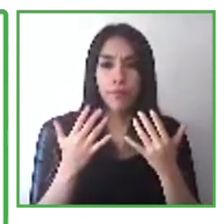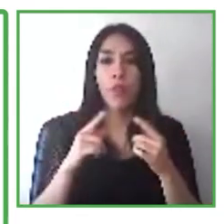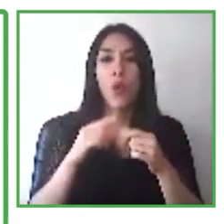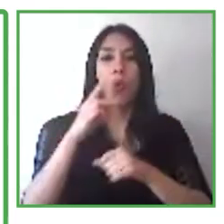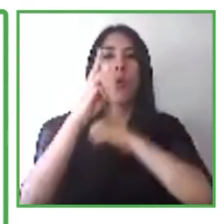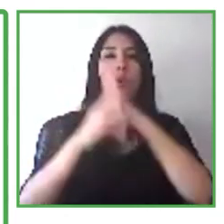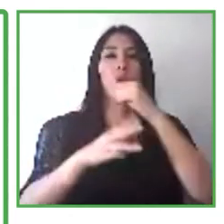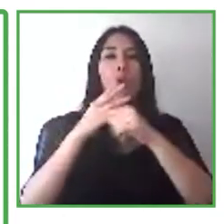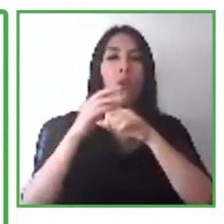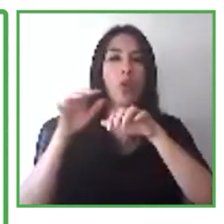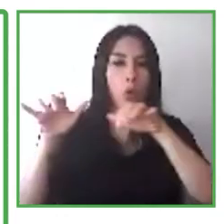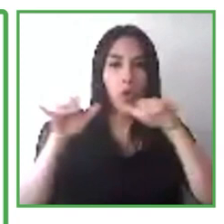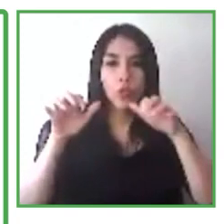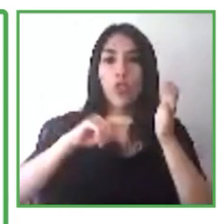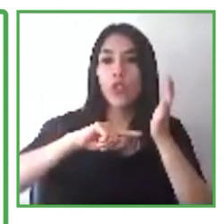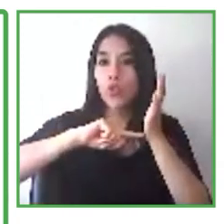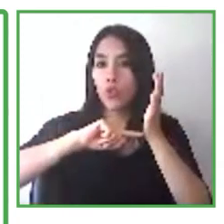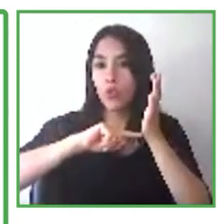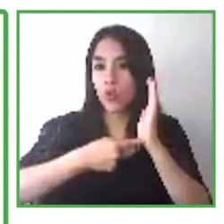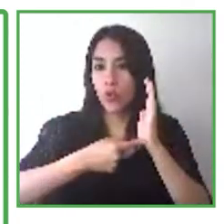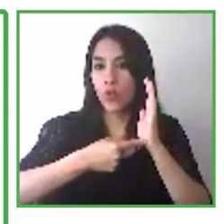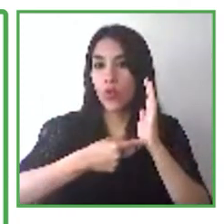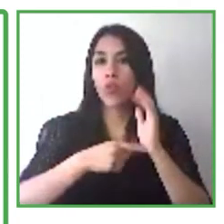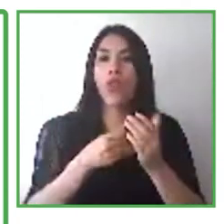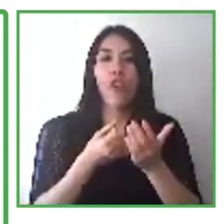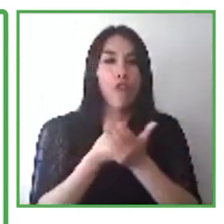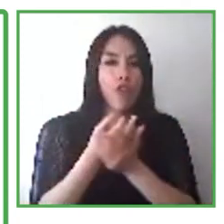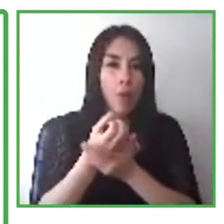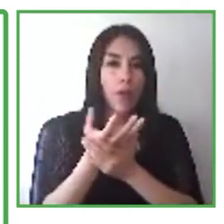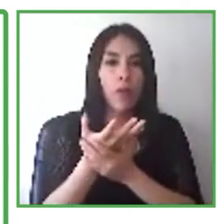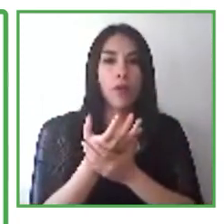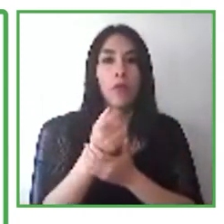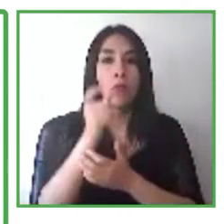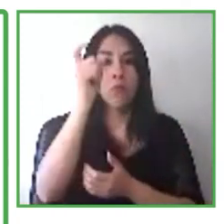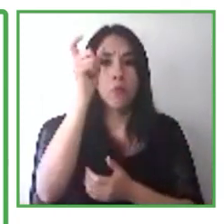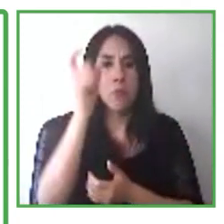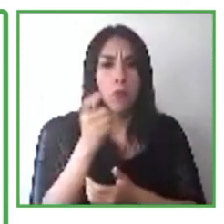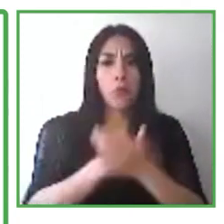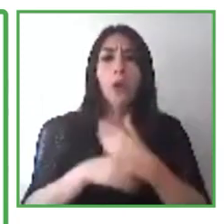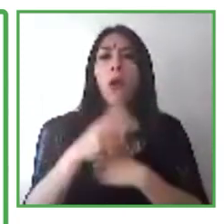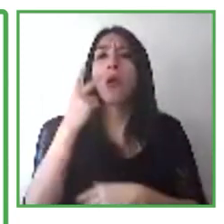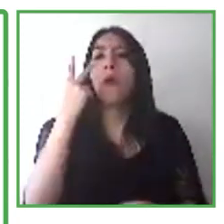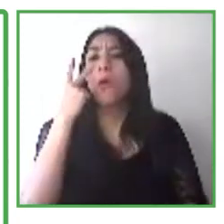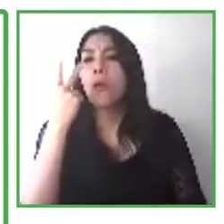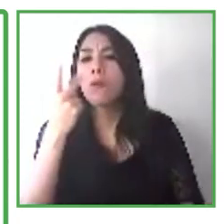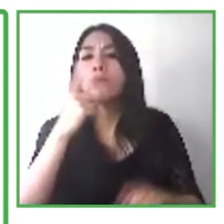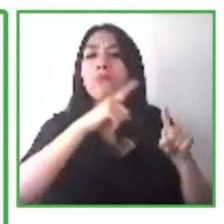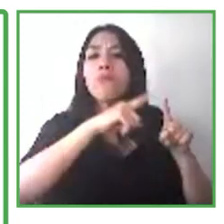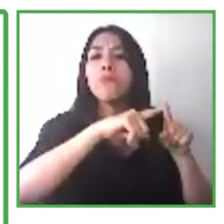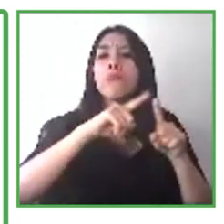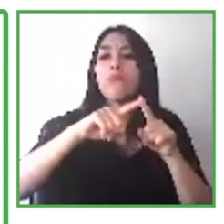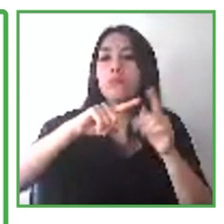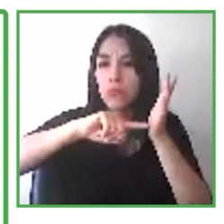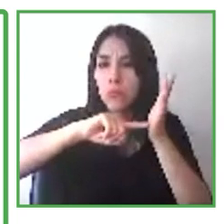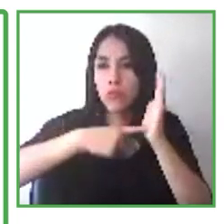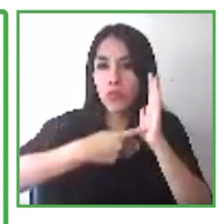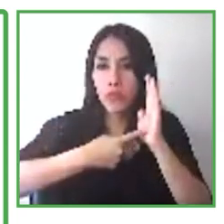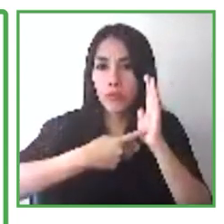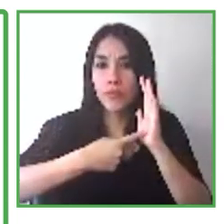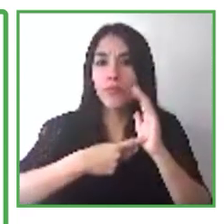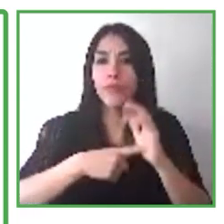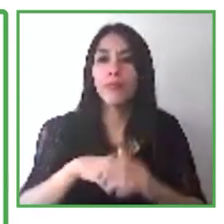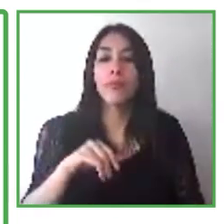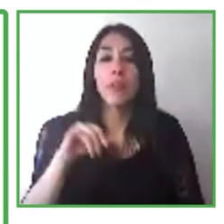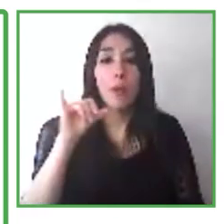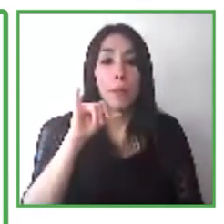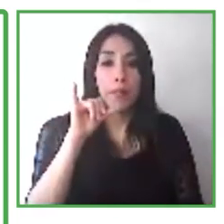través de una variedad de dispositivos. Lo segundo tiene que ver con una atención más prolongada. Las